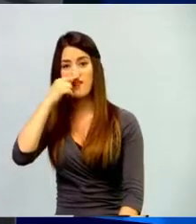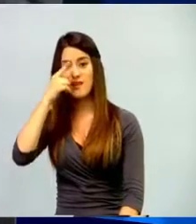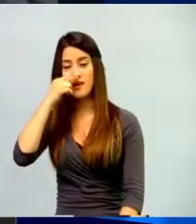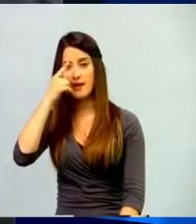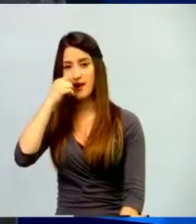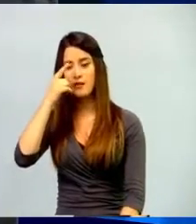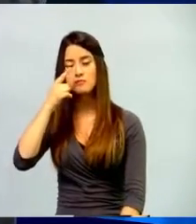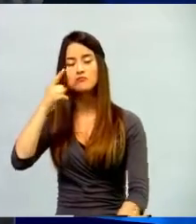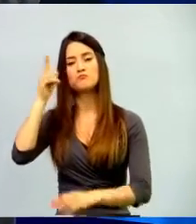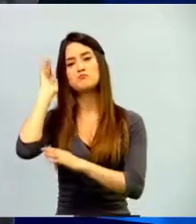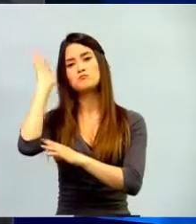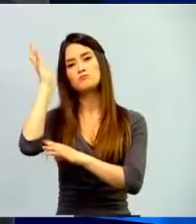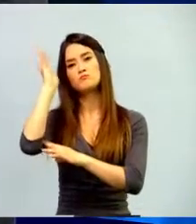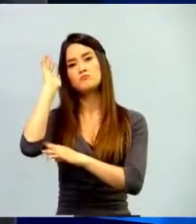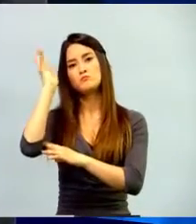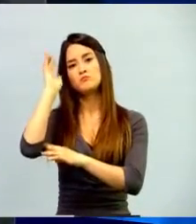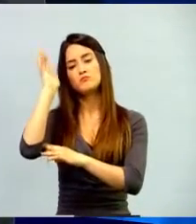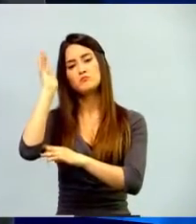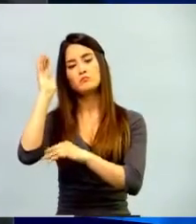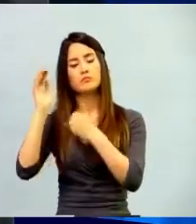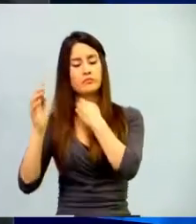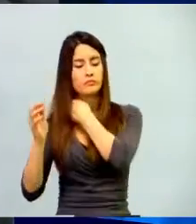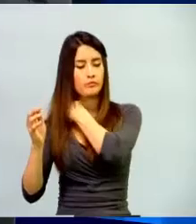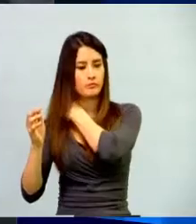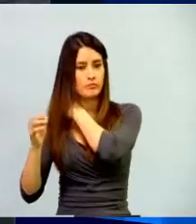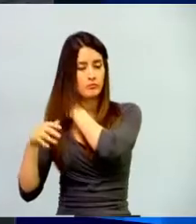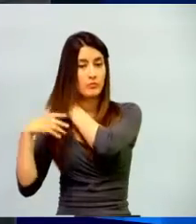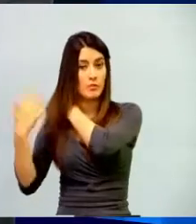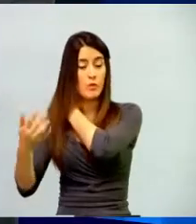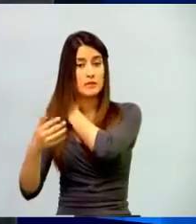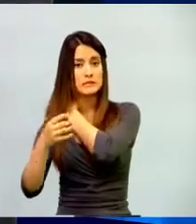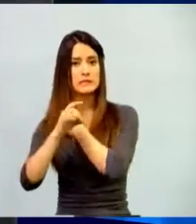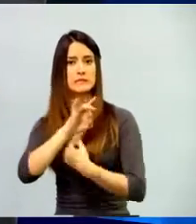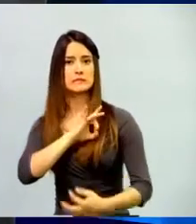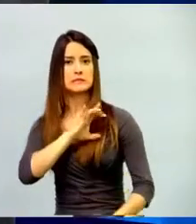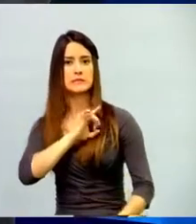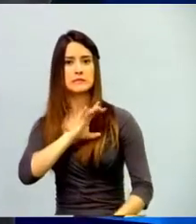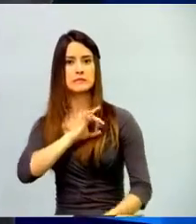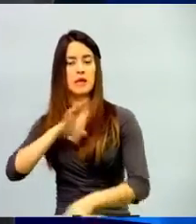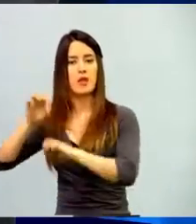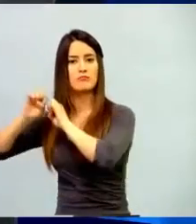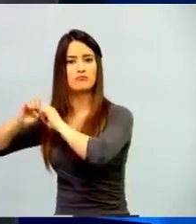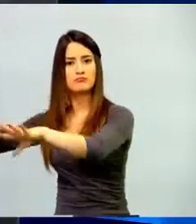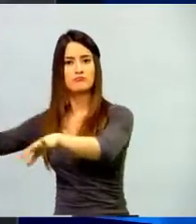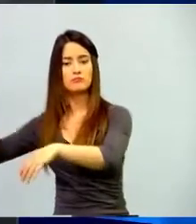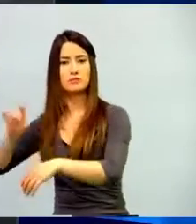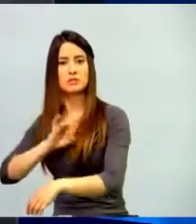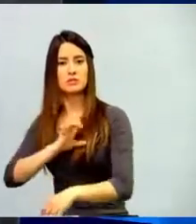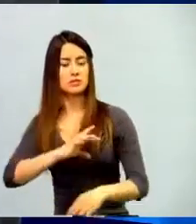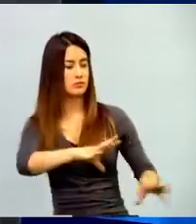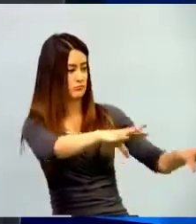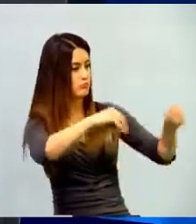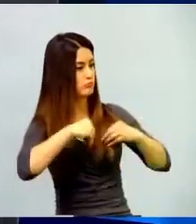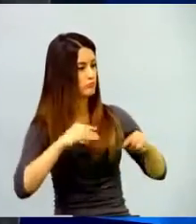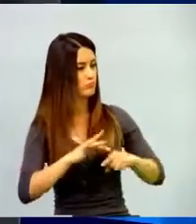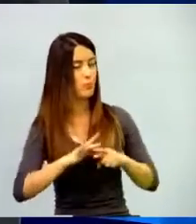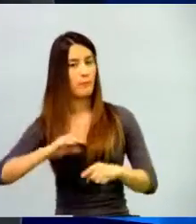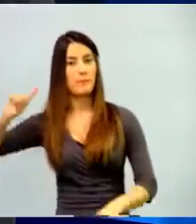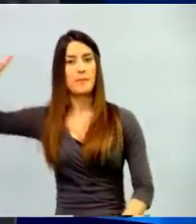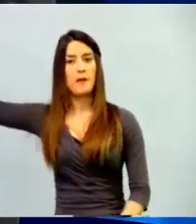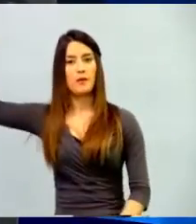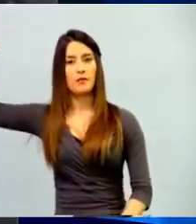Pero entonces solo fue cuando trascendió que, como que en el colegio, venga, aquí hay algo como chévere, venga lo miramos.